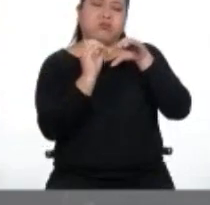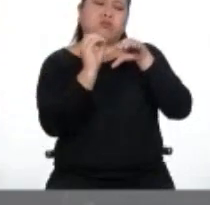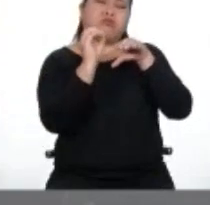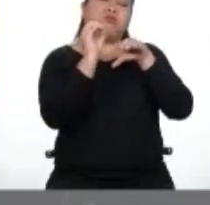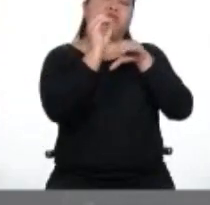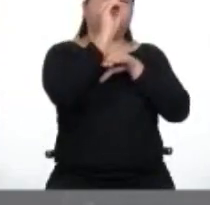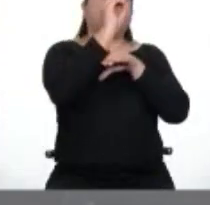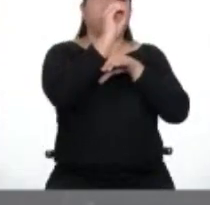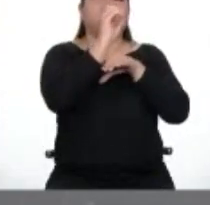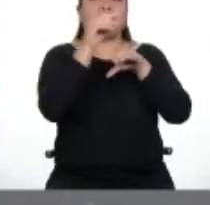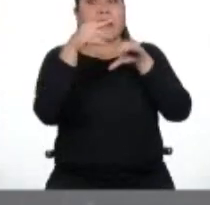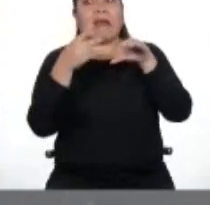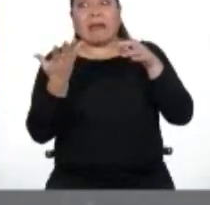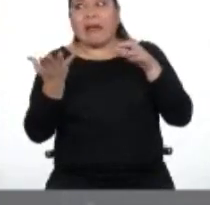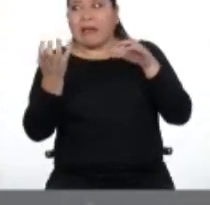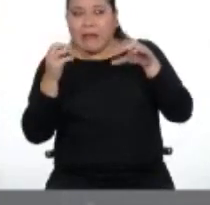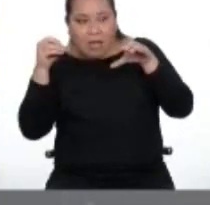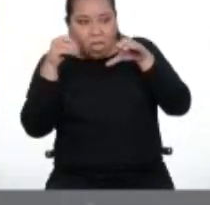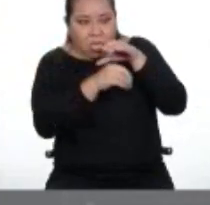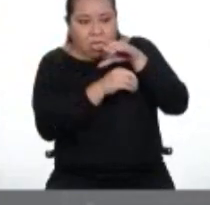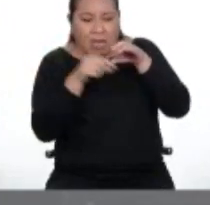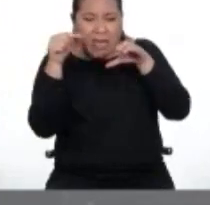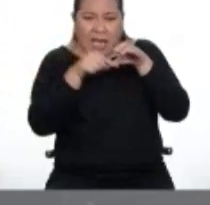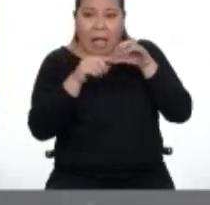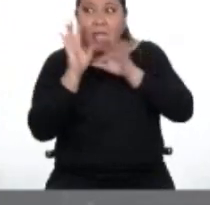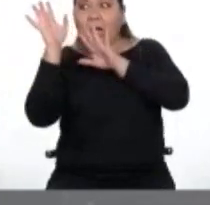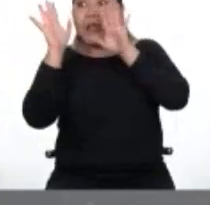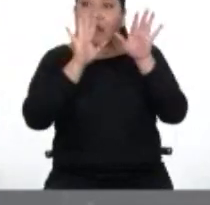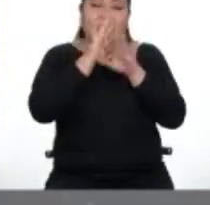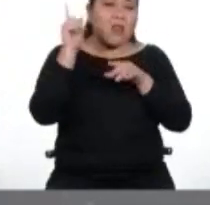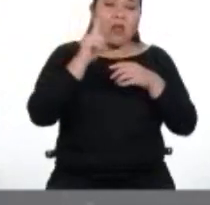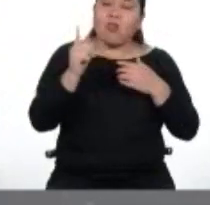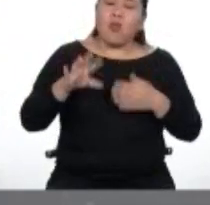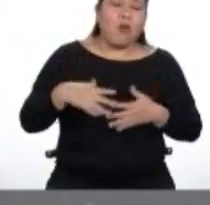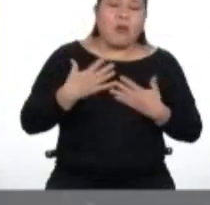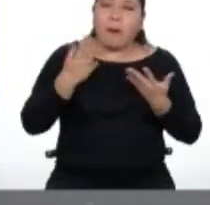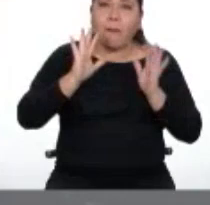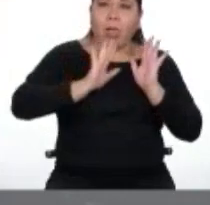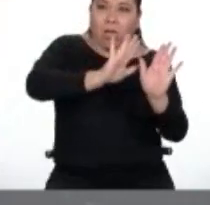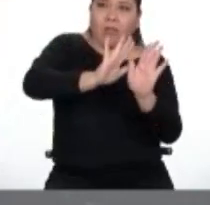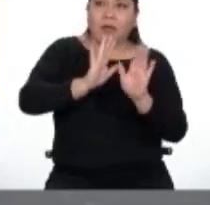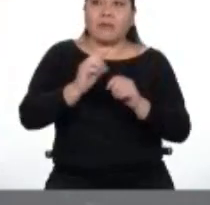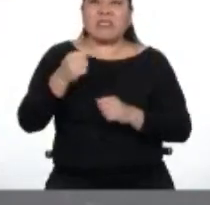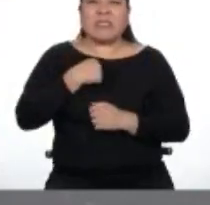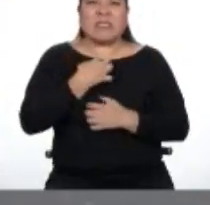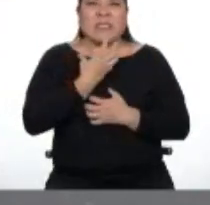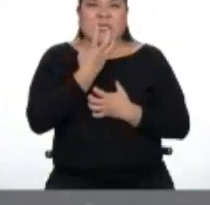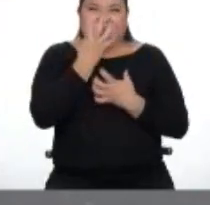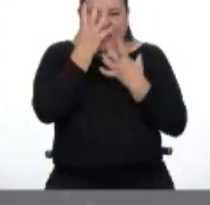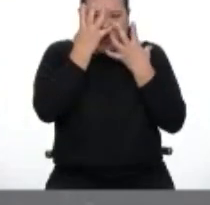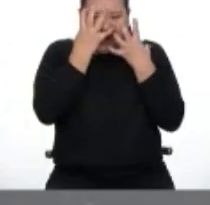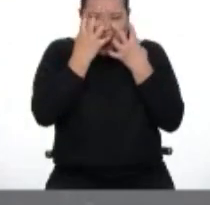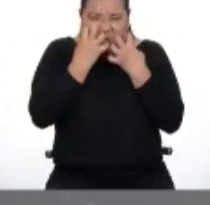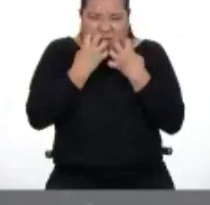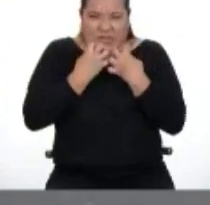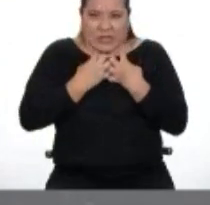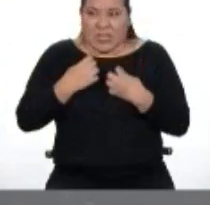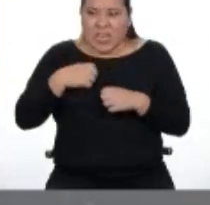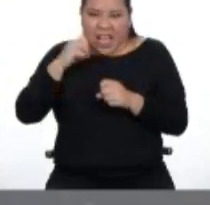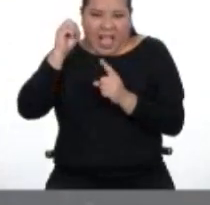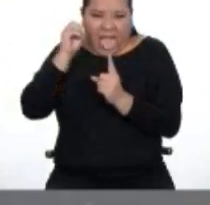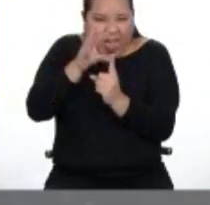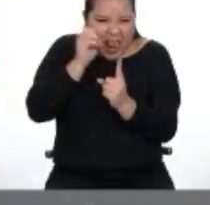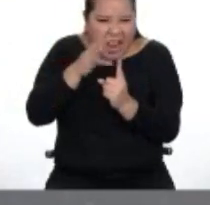lógico que tenía que darle abajo. El arquero era torpe. No iba a llevar nunca. Y yo me llené de cólera y le grité y le dije cosas